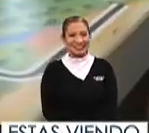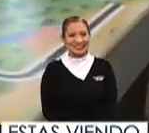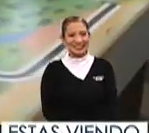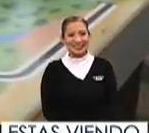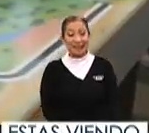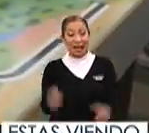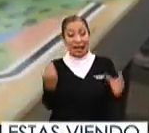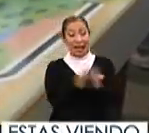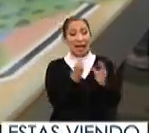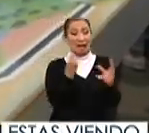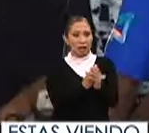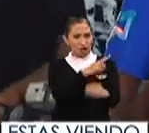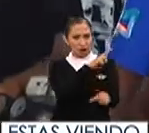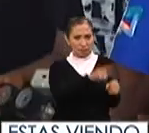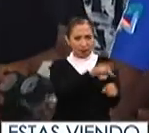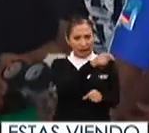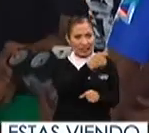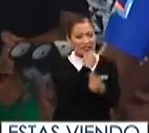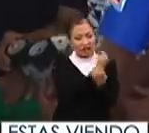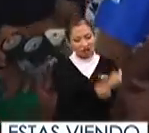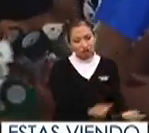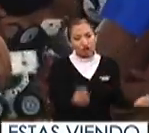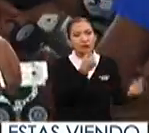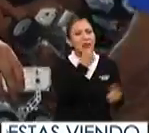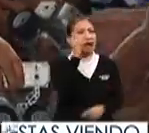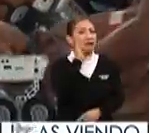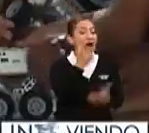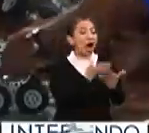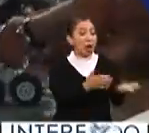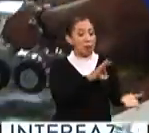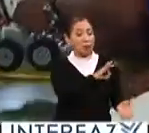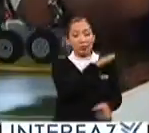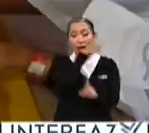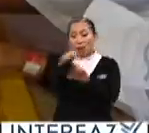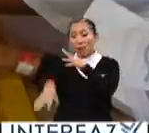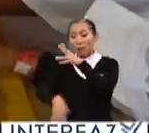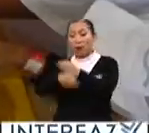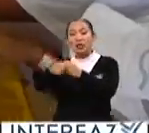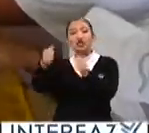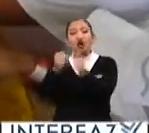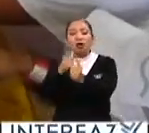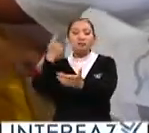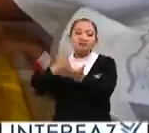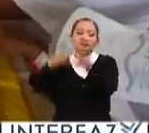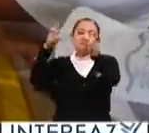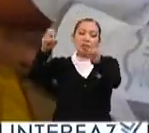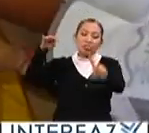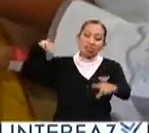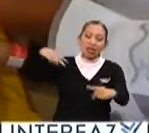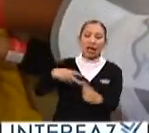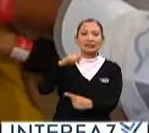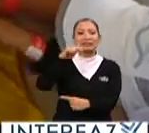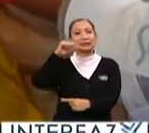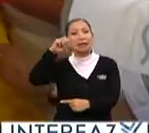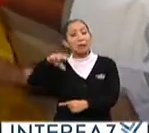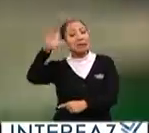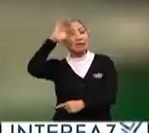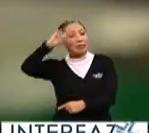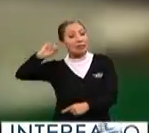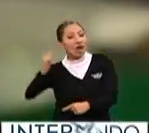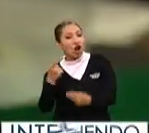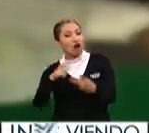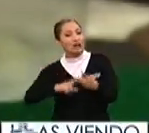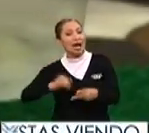las clases regulares que reciben niños y niñas ahora pueden ser complementadas con contenidos del enfoque STEM ciencia